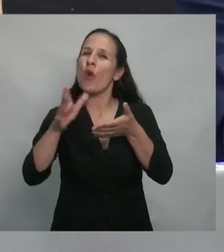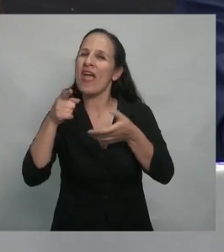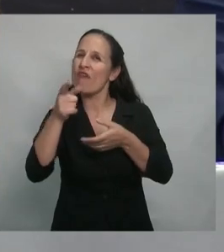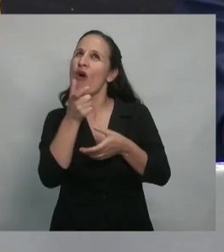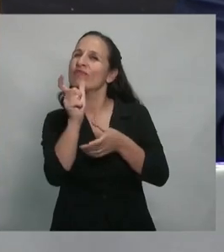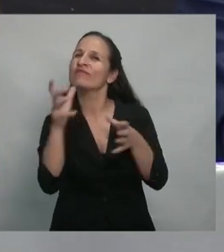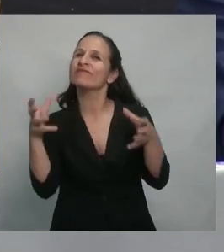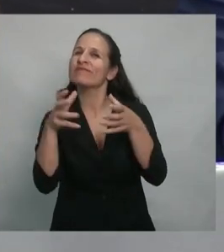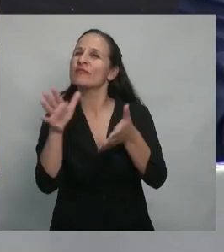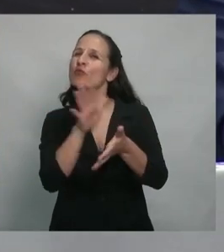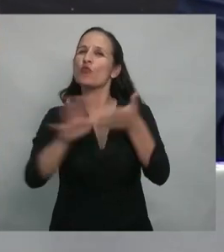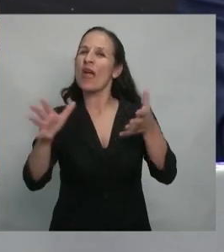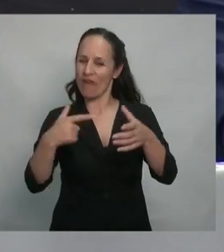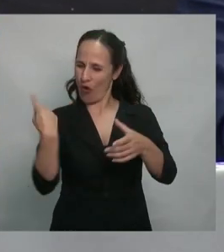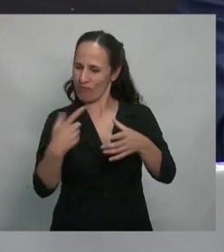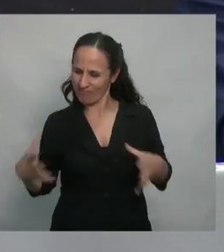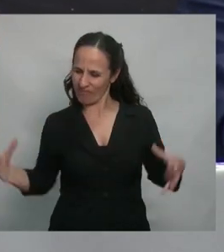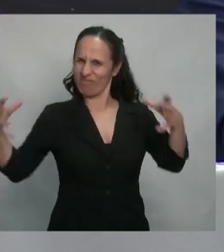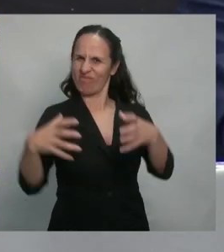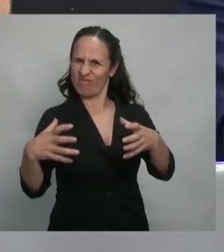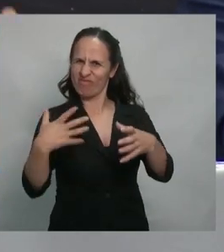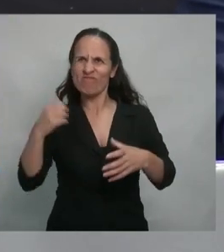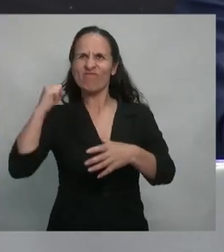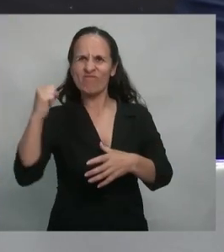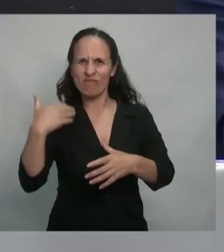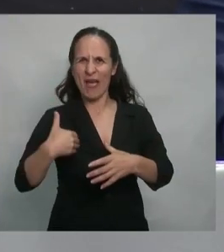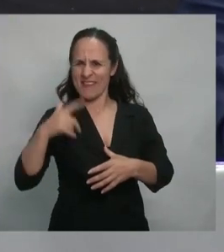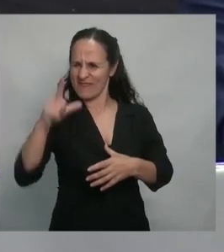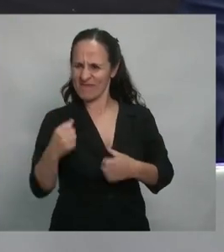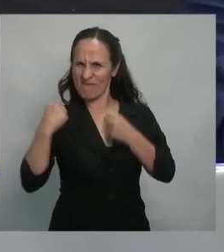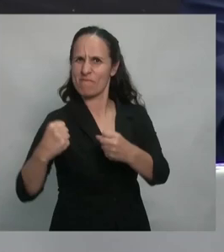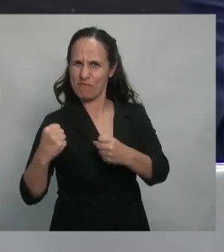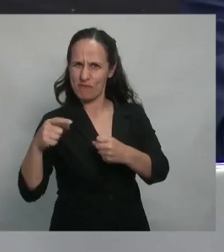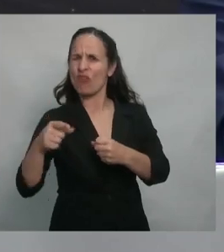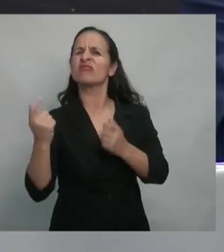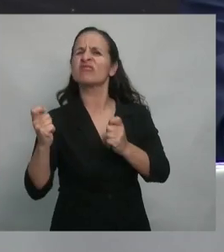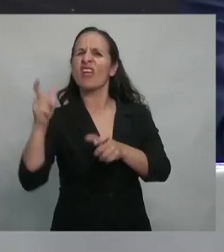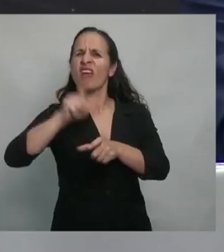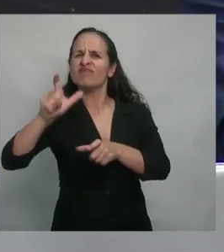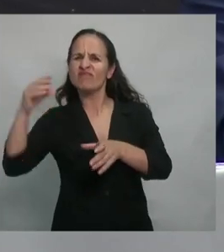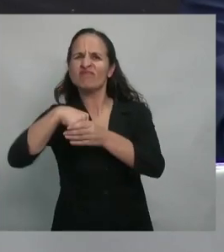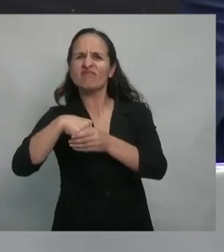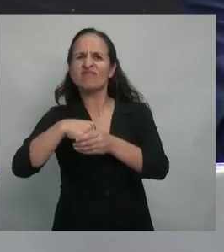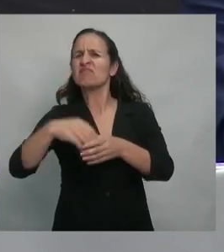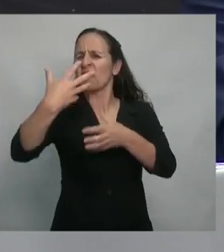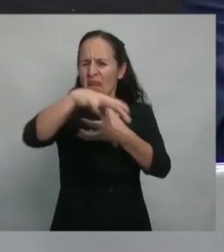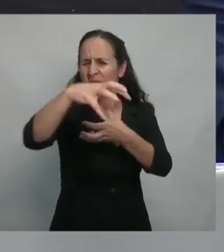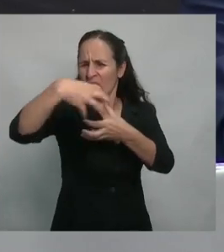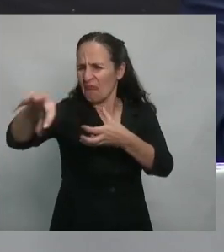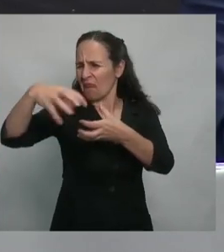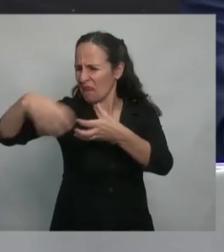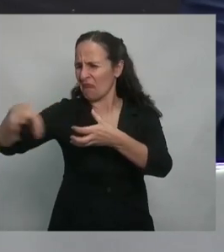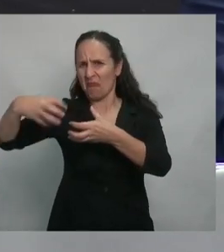social, cívico, patriótico, en el cual se agrupen todos los sectores que son